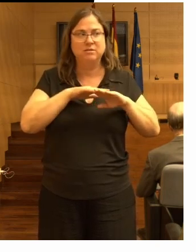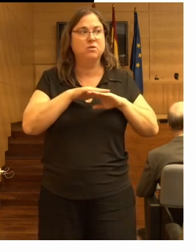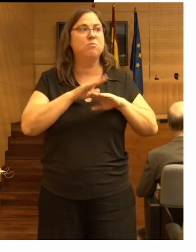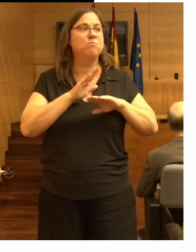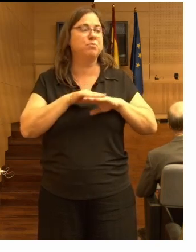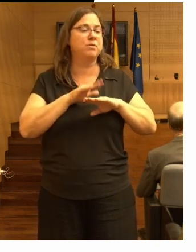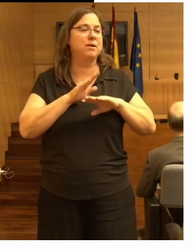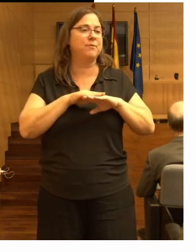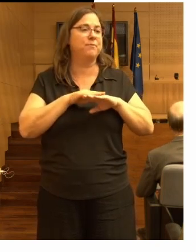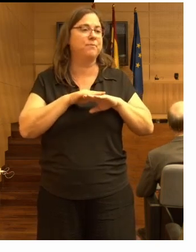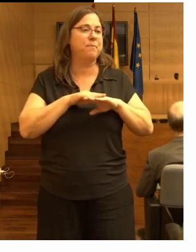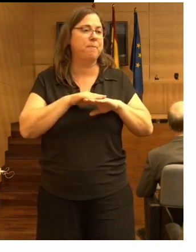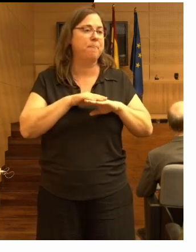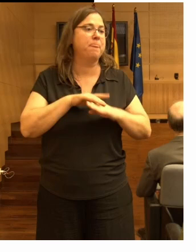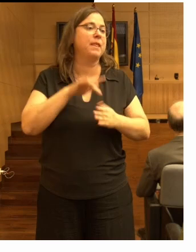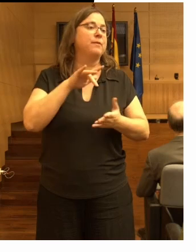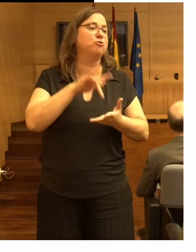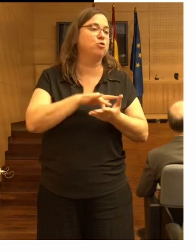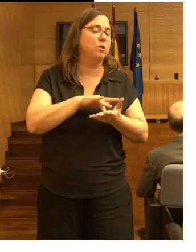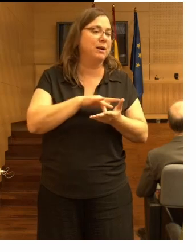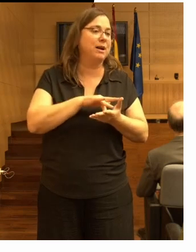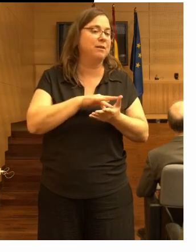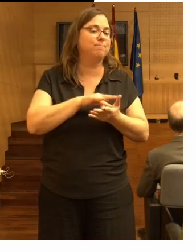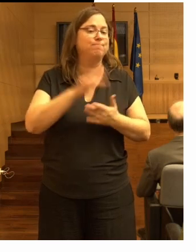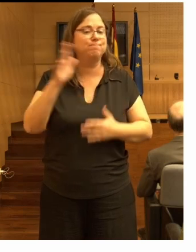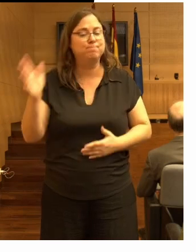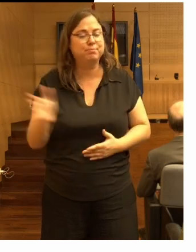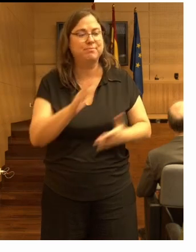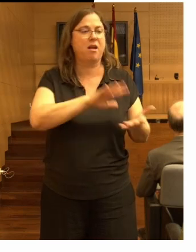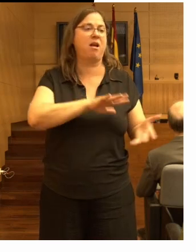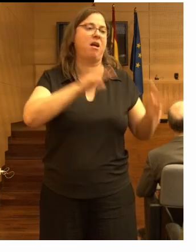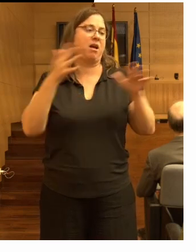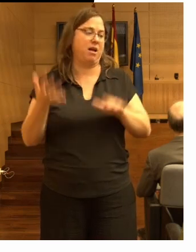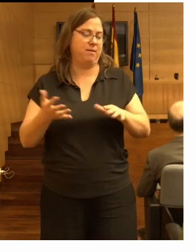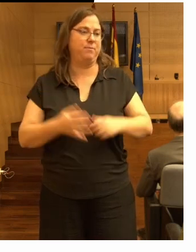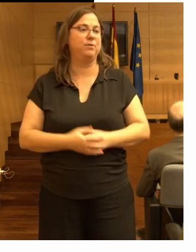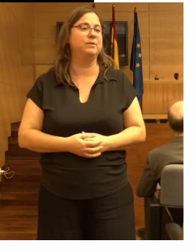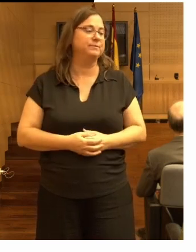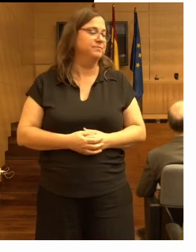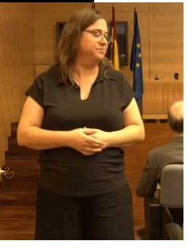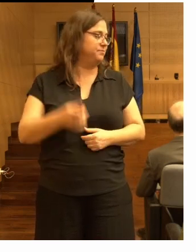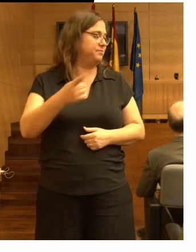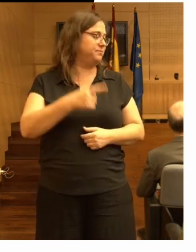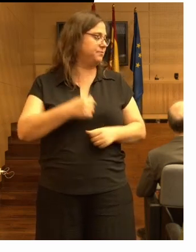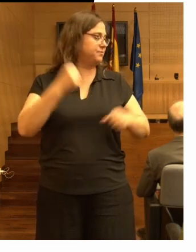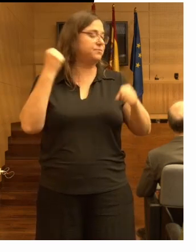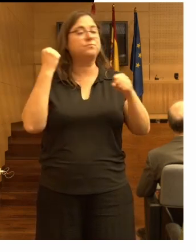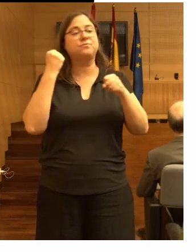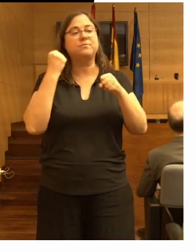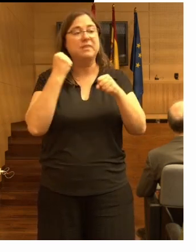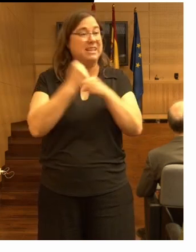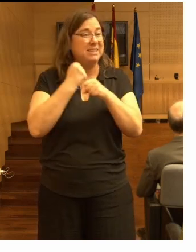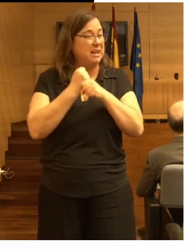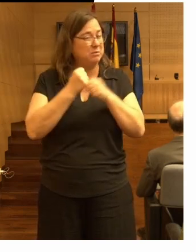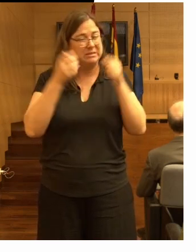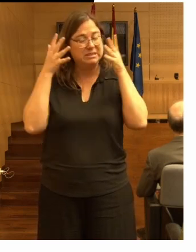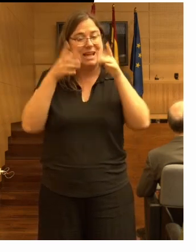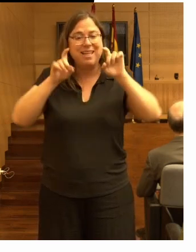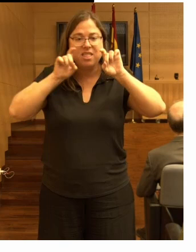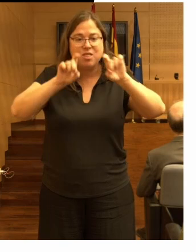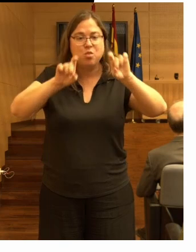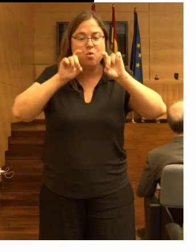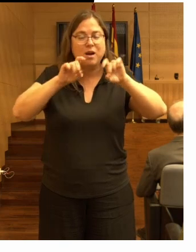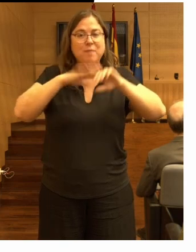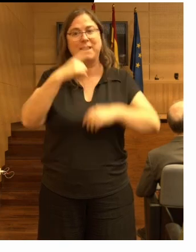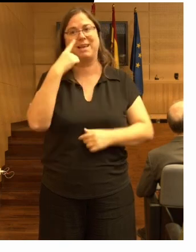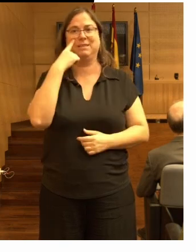a la hora de producir este cambio trabajamos mucho educando a los